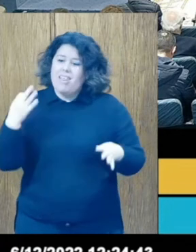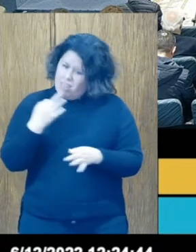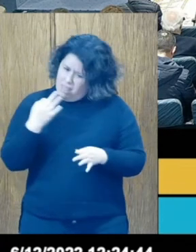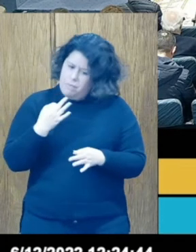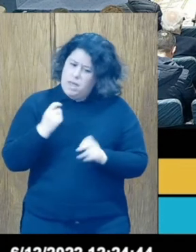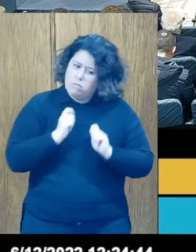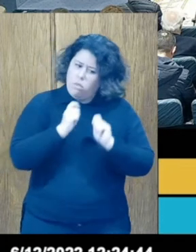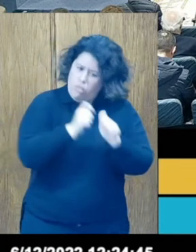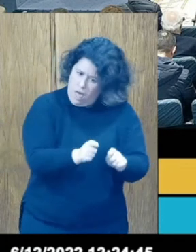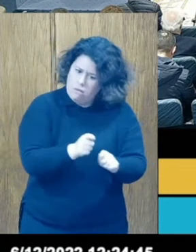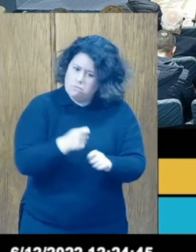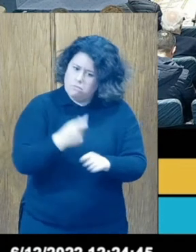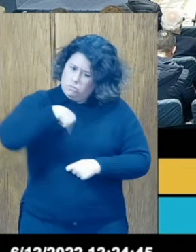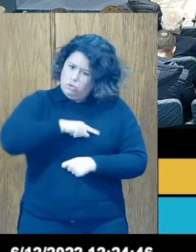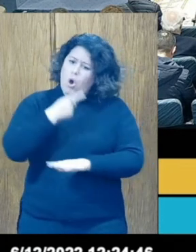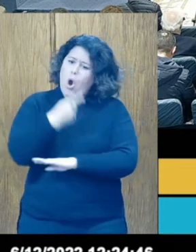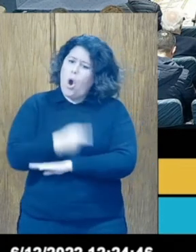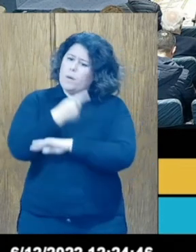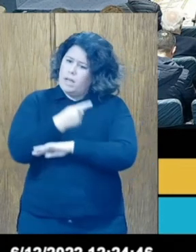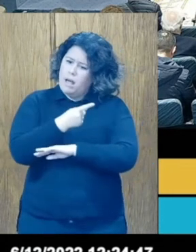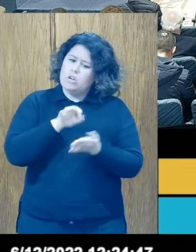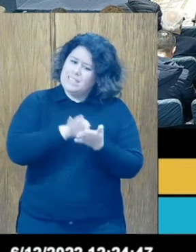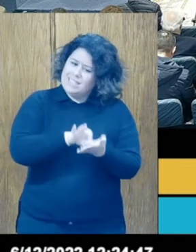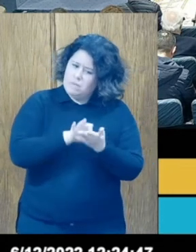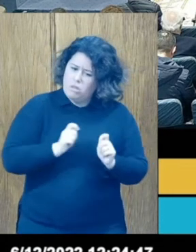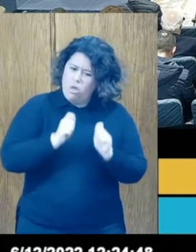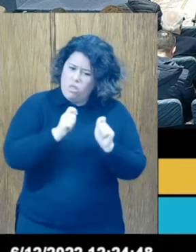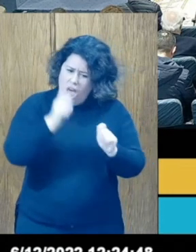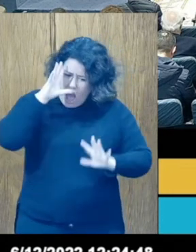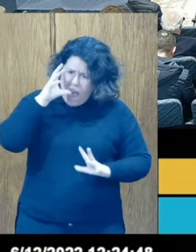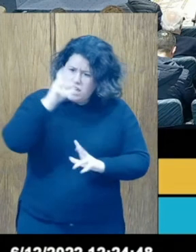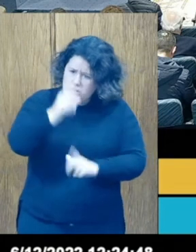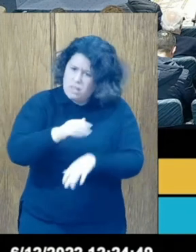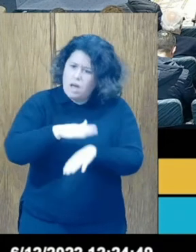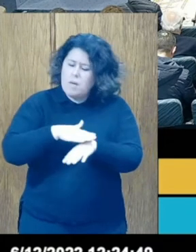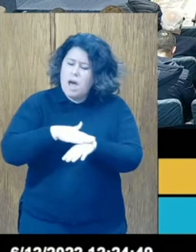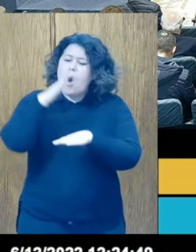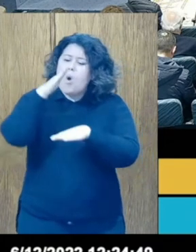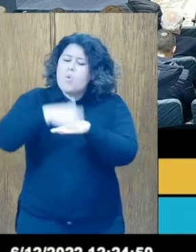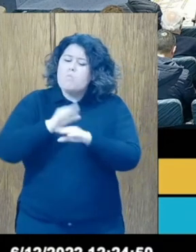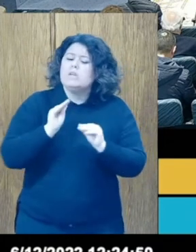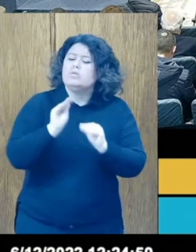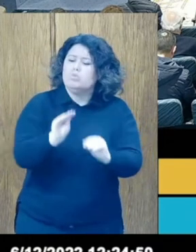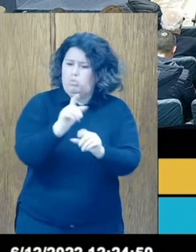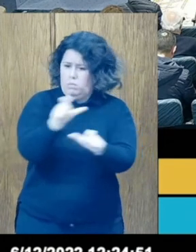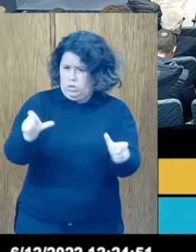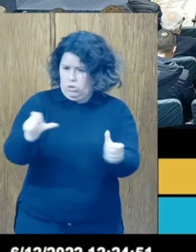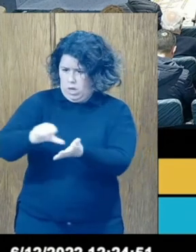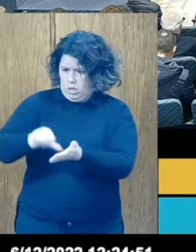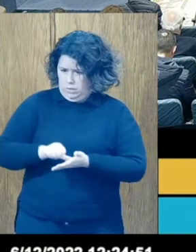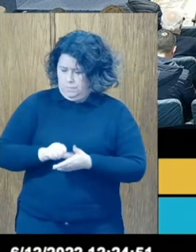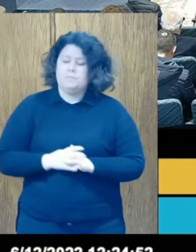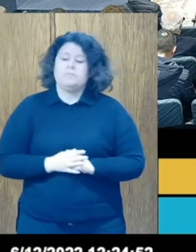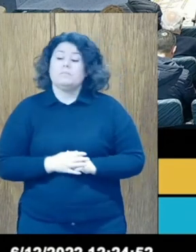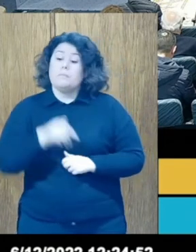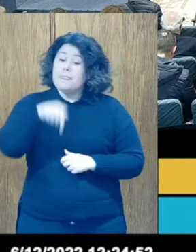obligados a servir con todo nuestro esfuerzo y bien hacer a cumplir con su mandato. En este día en el